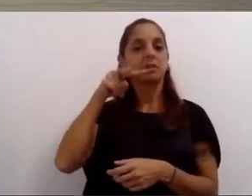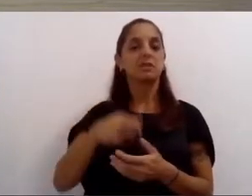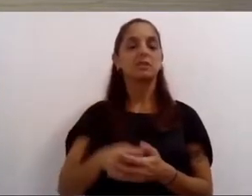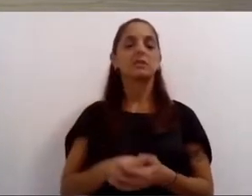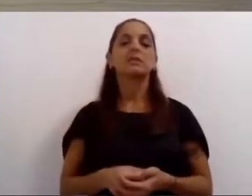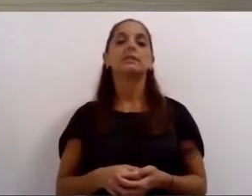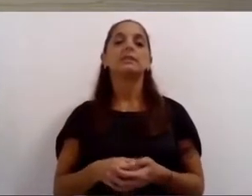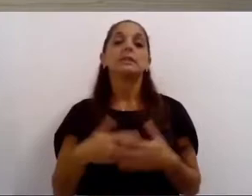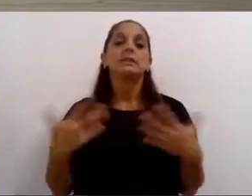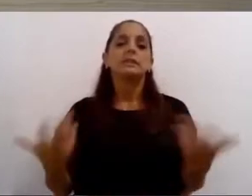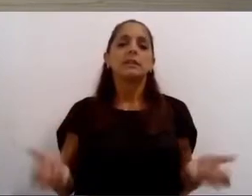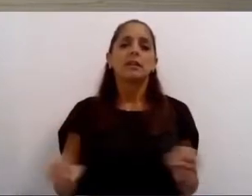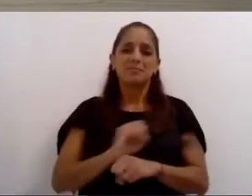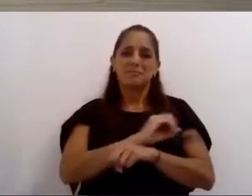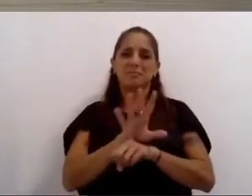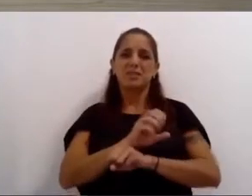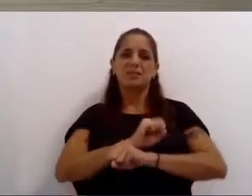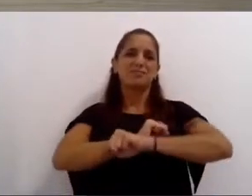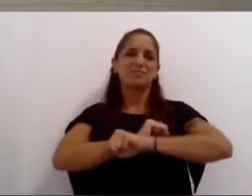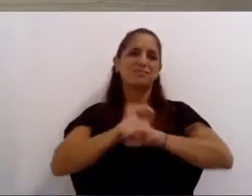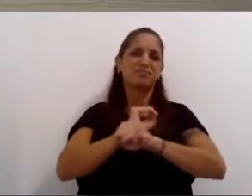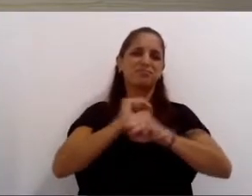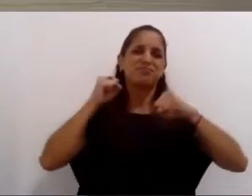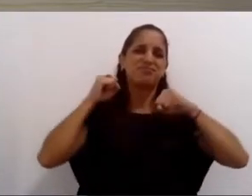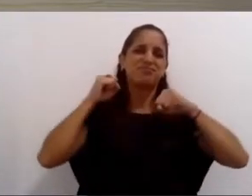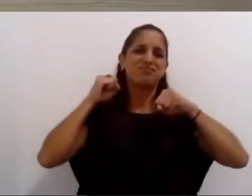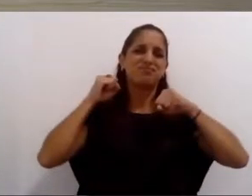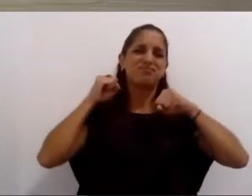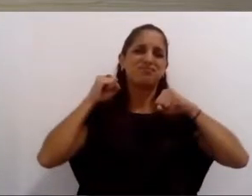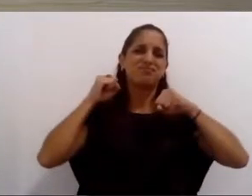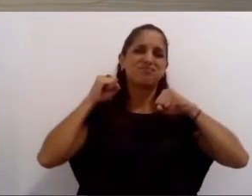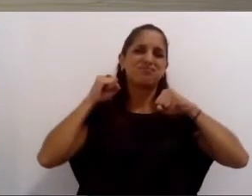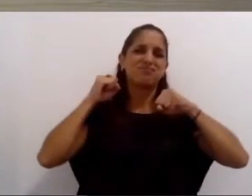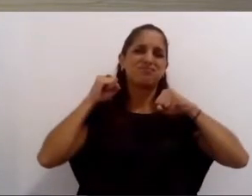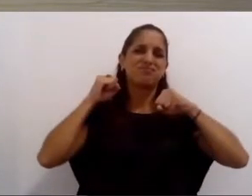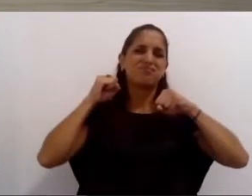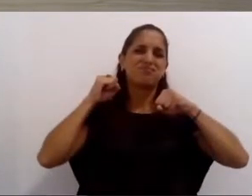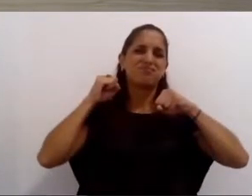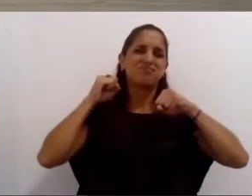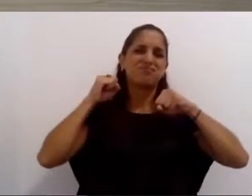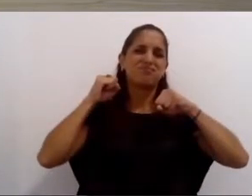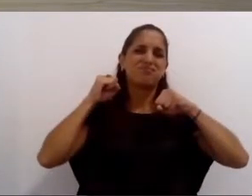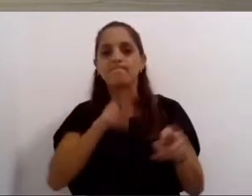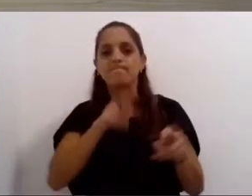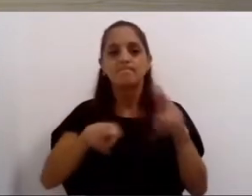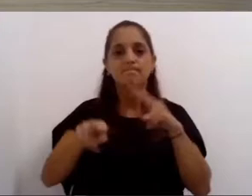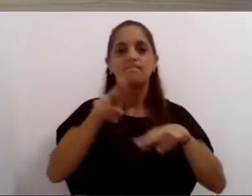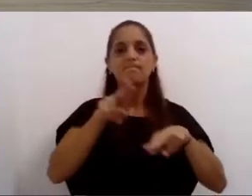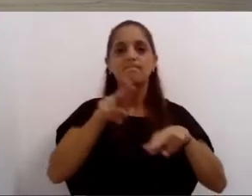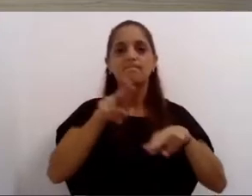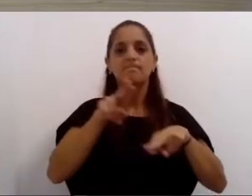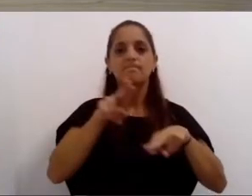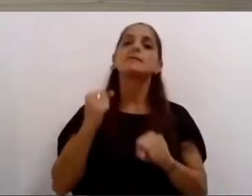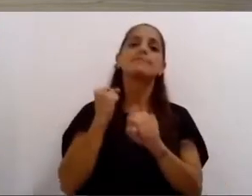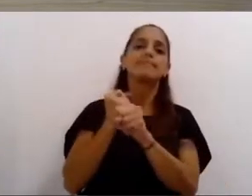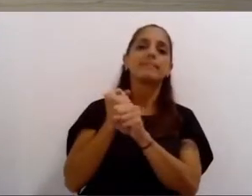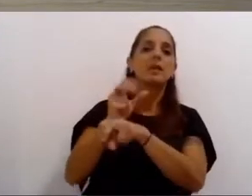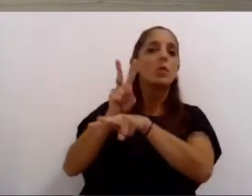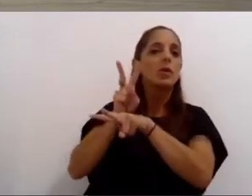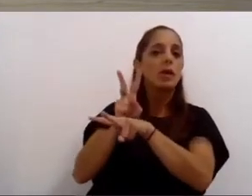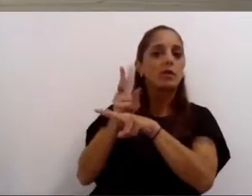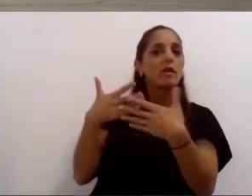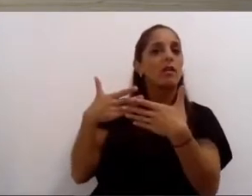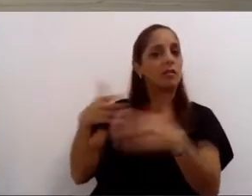Cuando el virus nos pegó más fuerte, tomamos otra vez medidas. Siempre protegiendo la dignidad del trabajo y el ejercicio de la